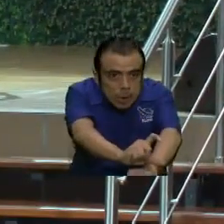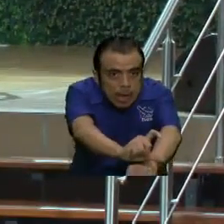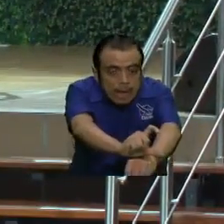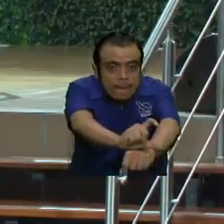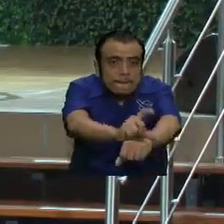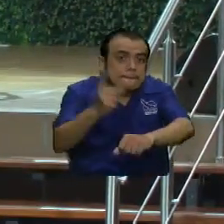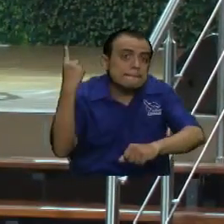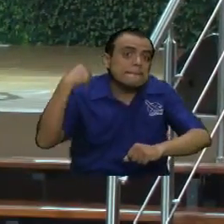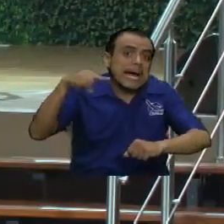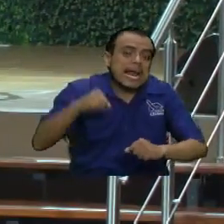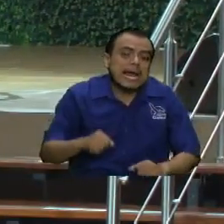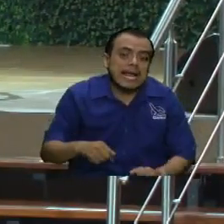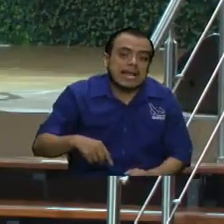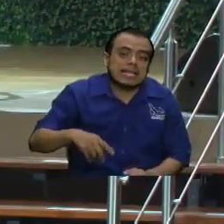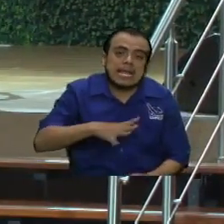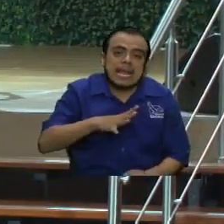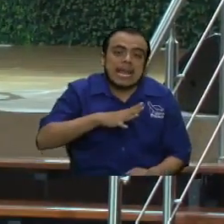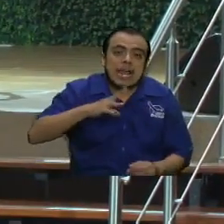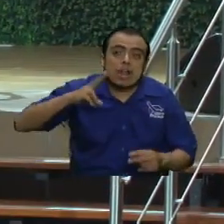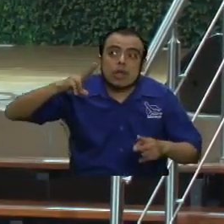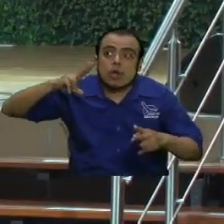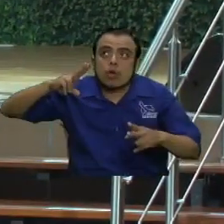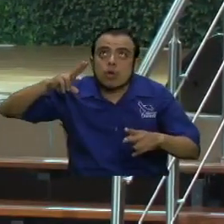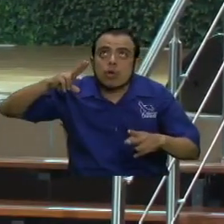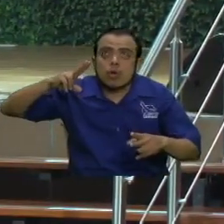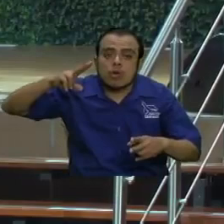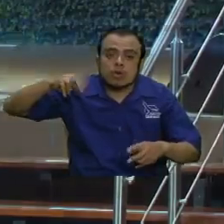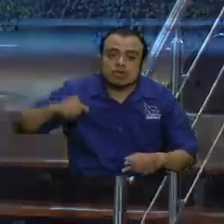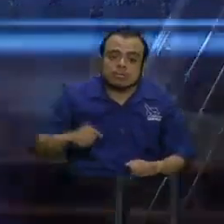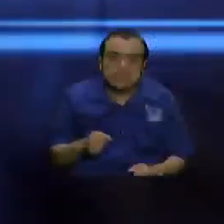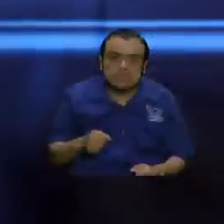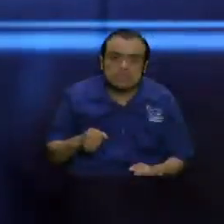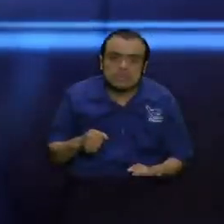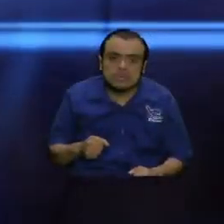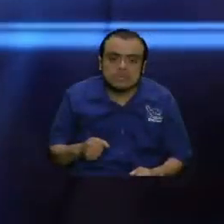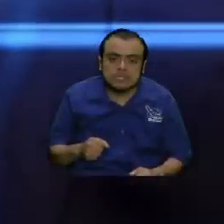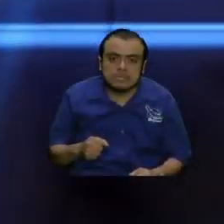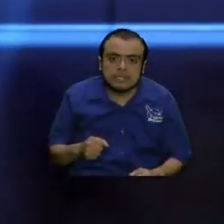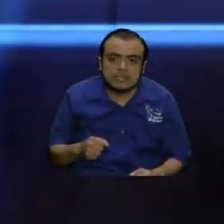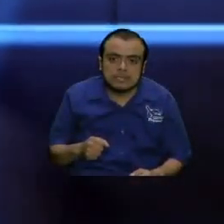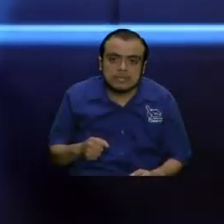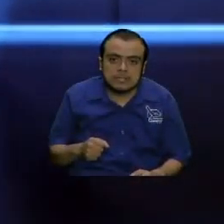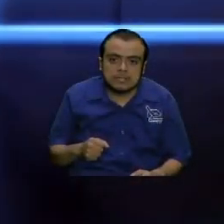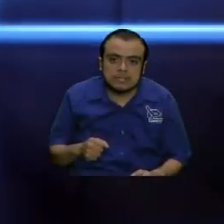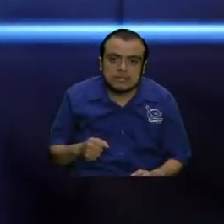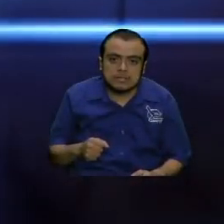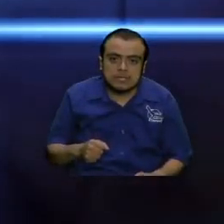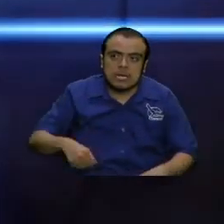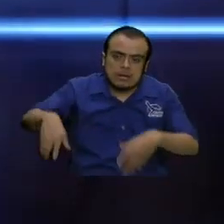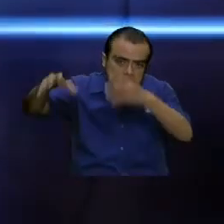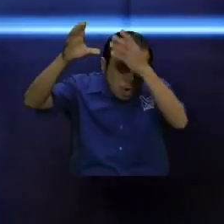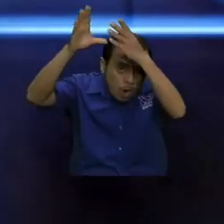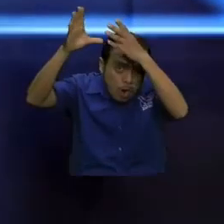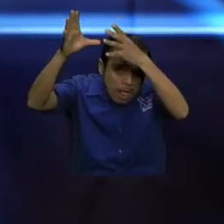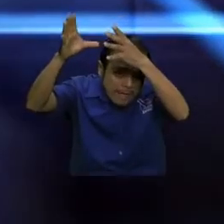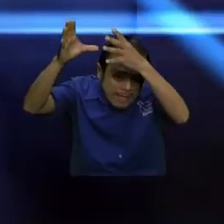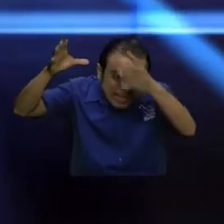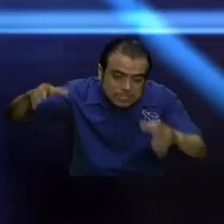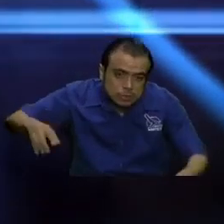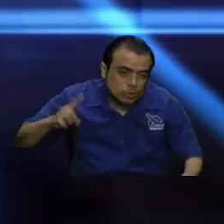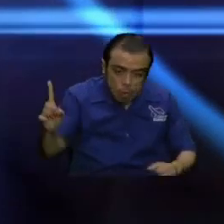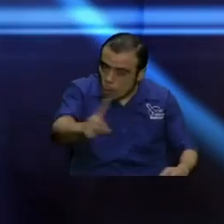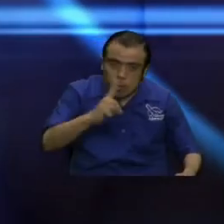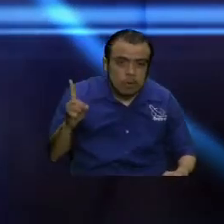conocimiento pleno, epignosis del Hijo de Dios a la condición de un hombre maduro,